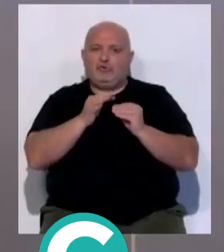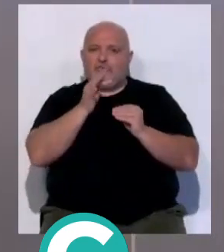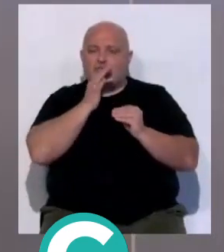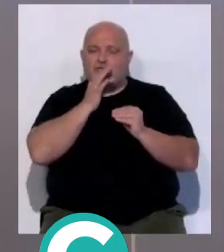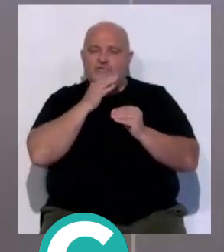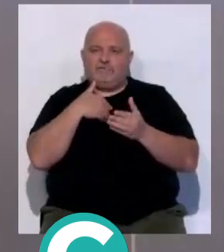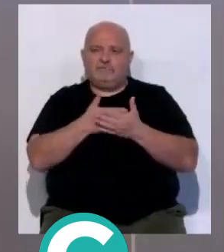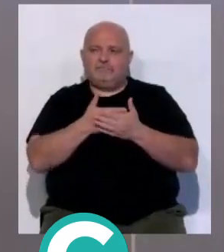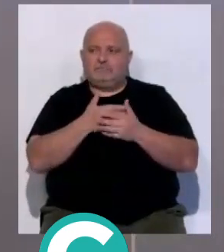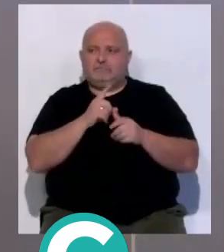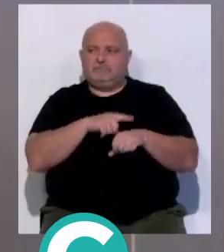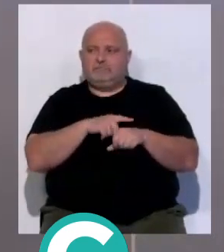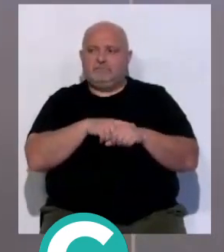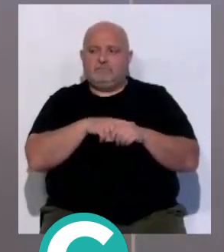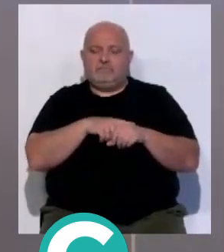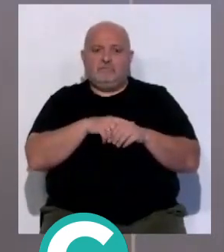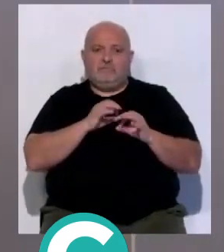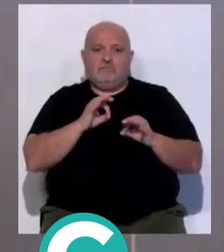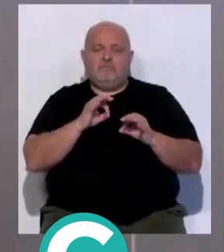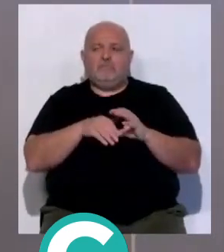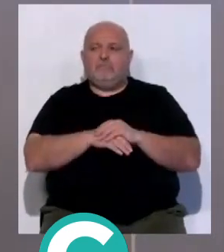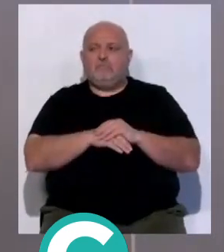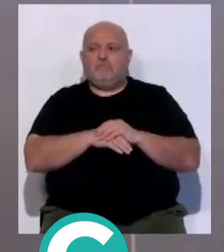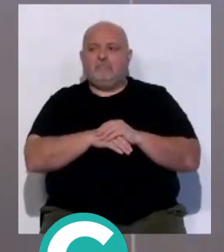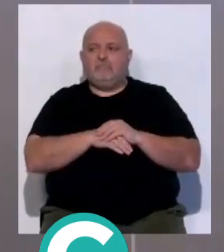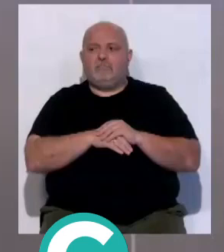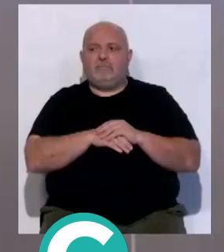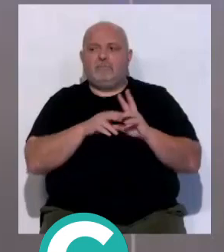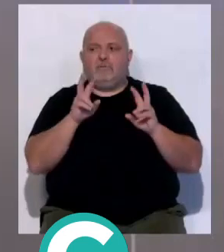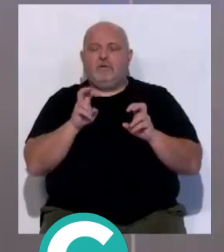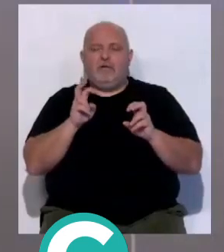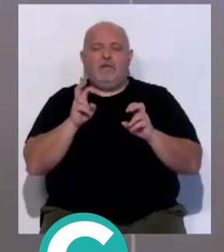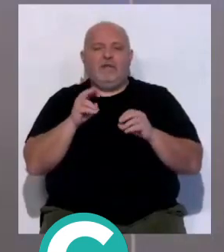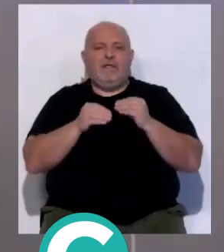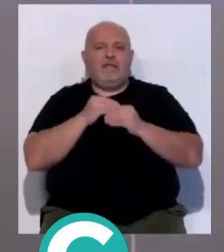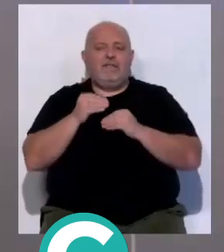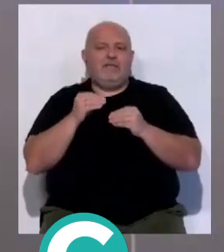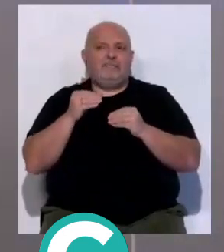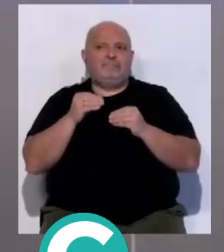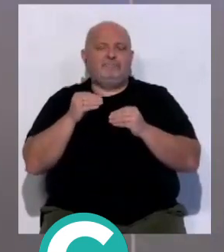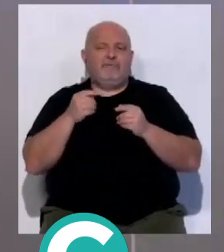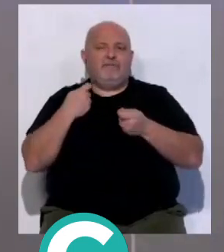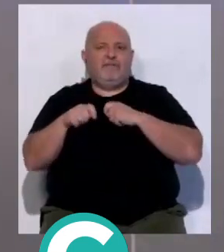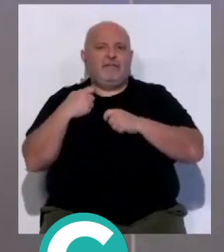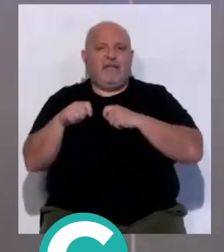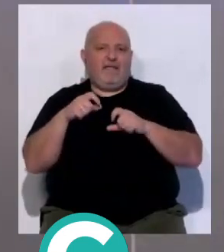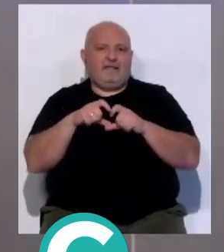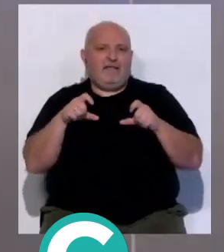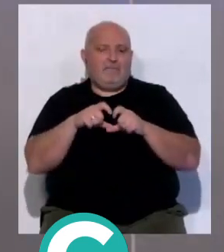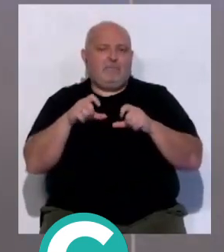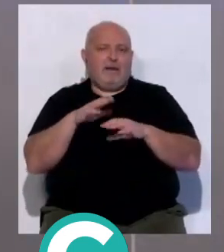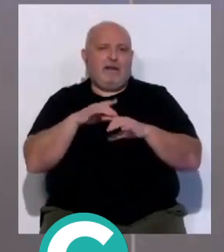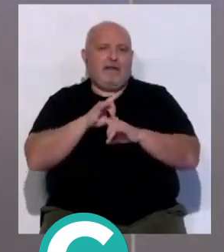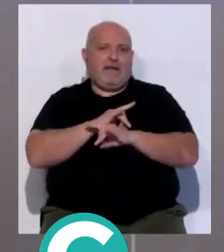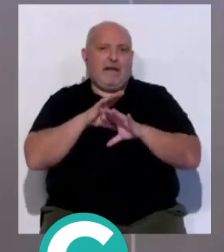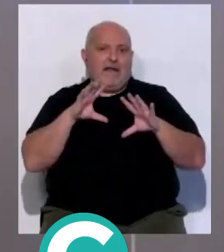hasta la hora que estamos, de cómo se ha ido desarrollando esa venta de entradas, para que quede